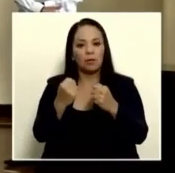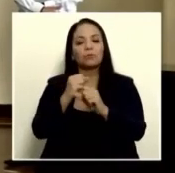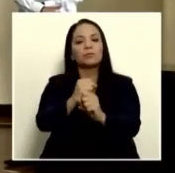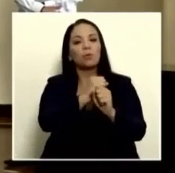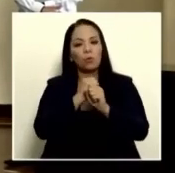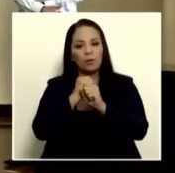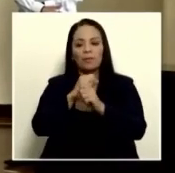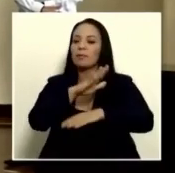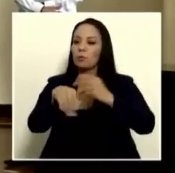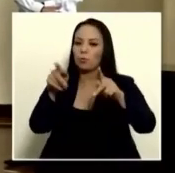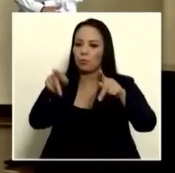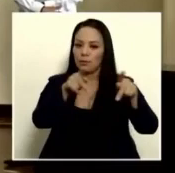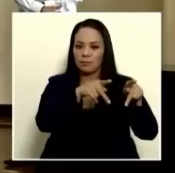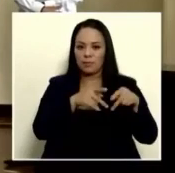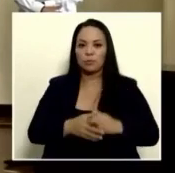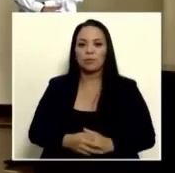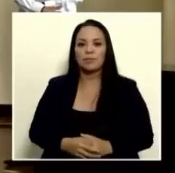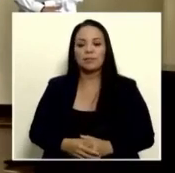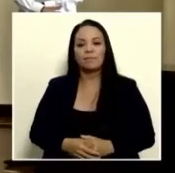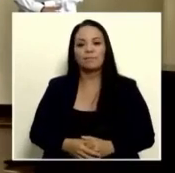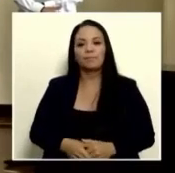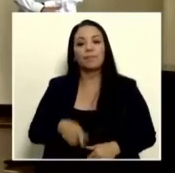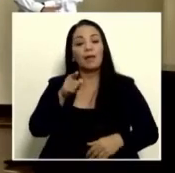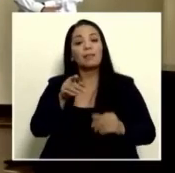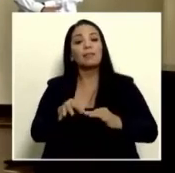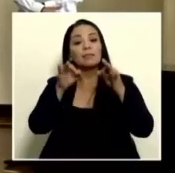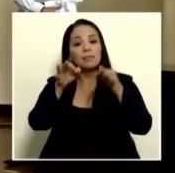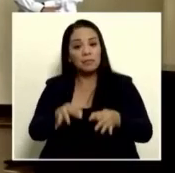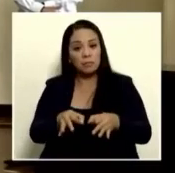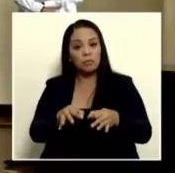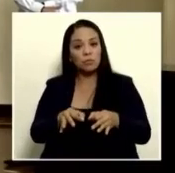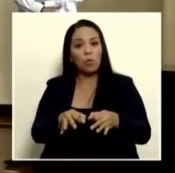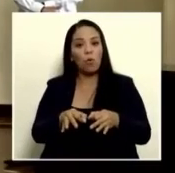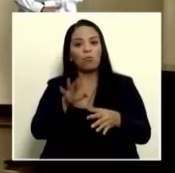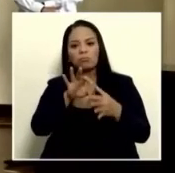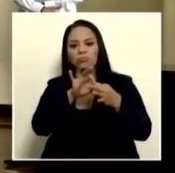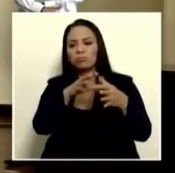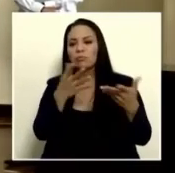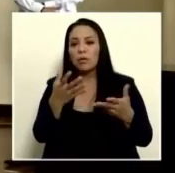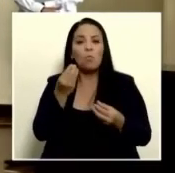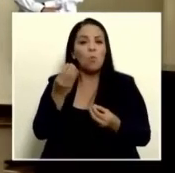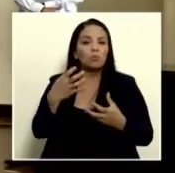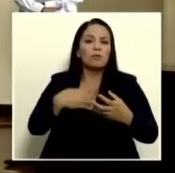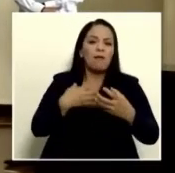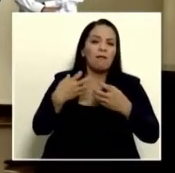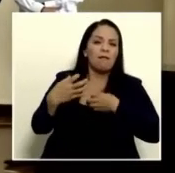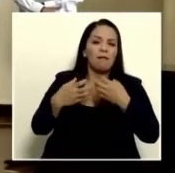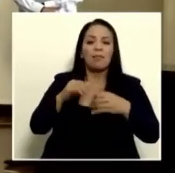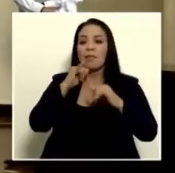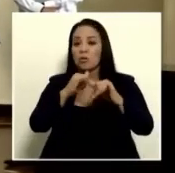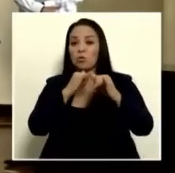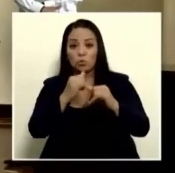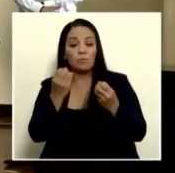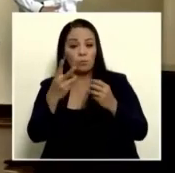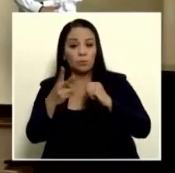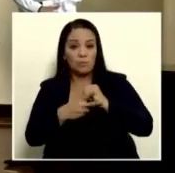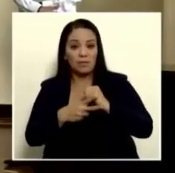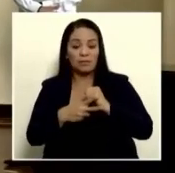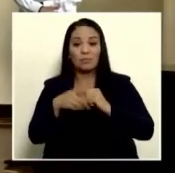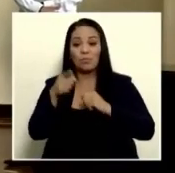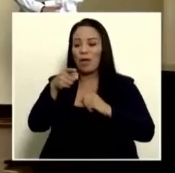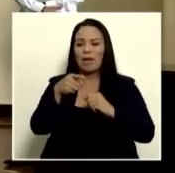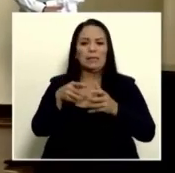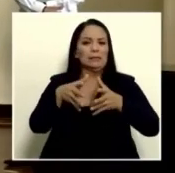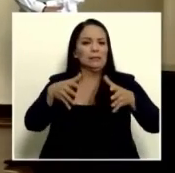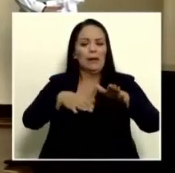seguridad de la población. Esta decisión responde a quejas y denuncias por la problemática ocasionada por las enormes